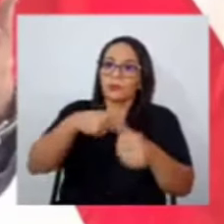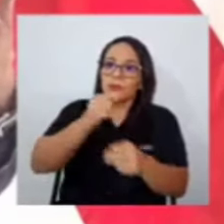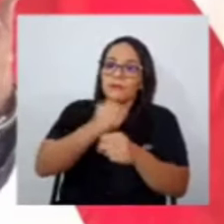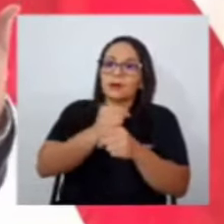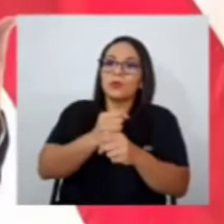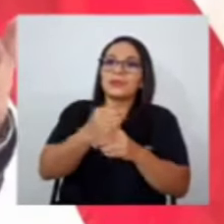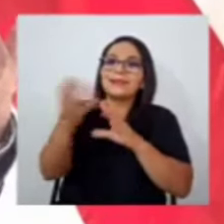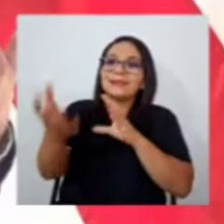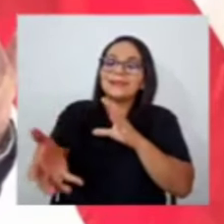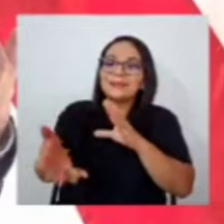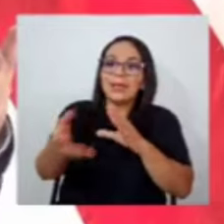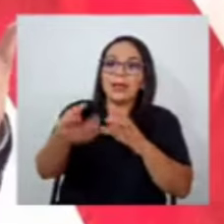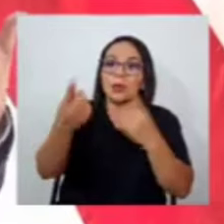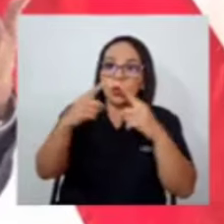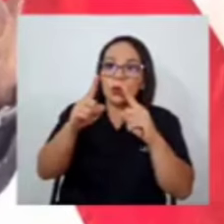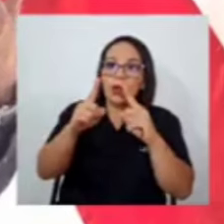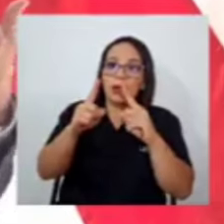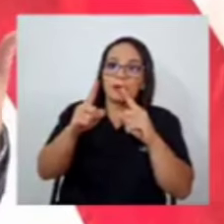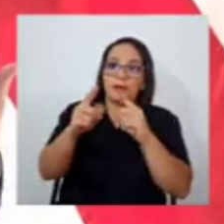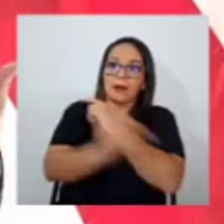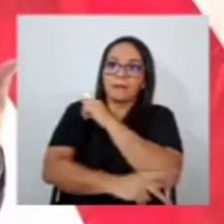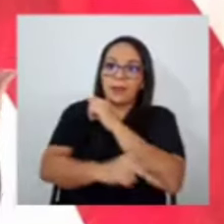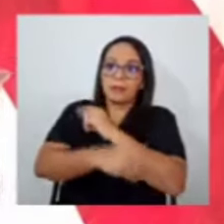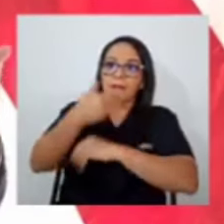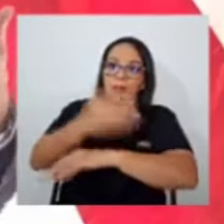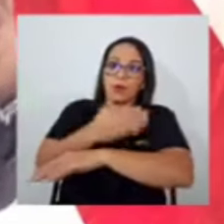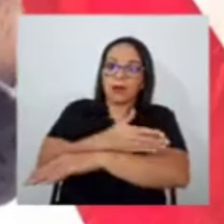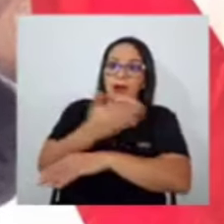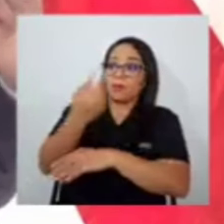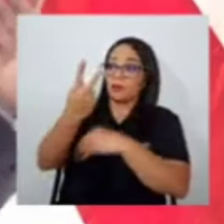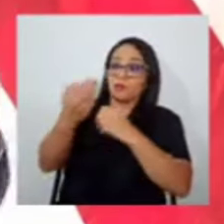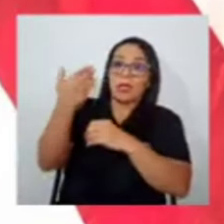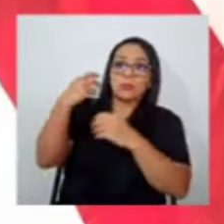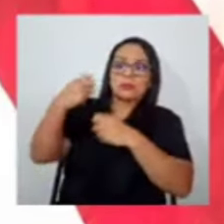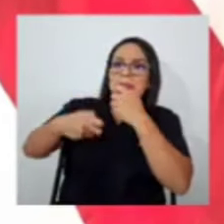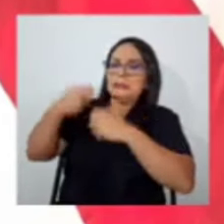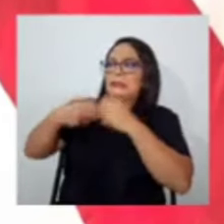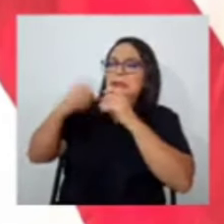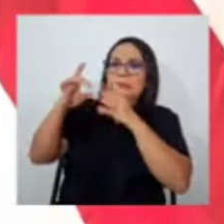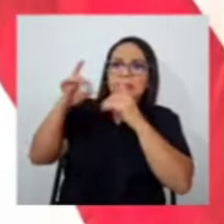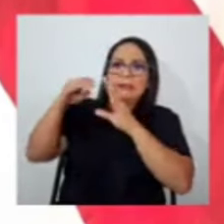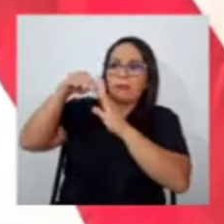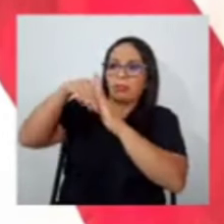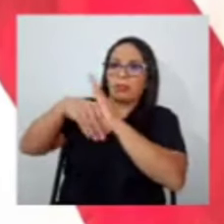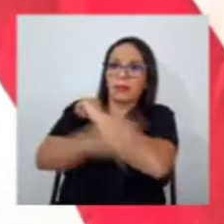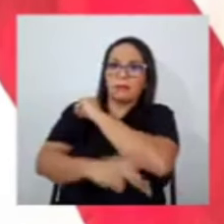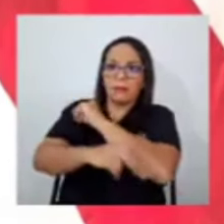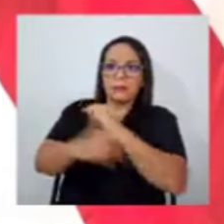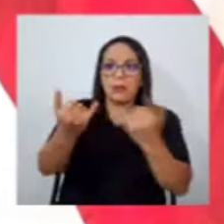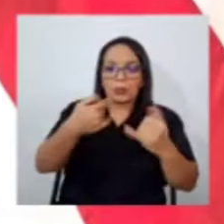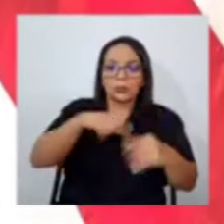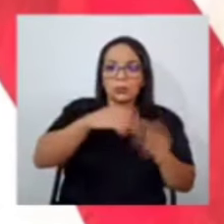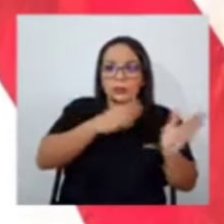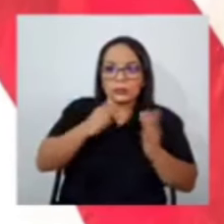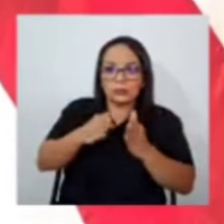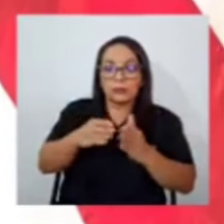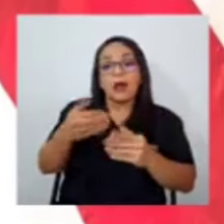inminente hace dos años gracias a Dios hay mucha gente que quiere organizar un referéndum